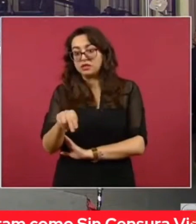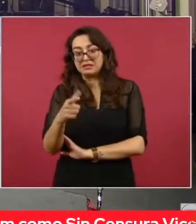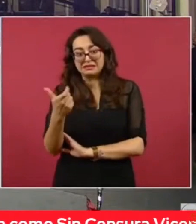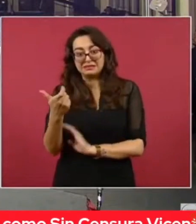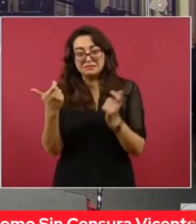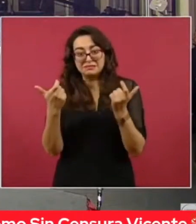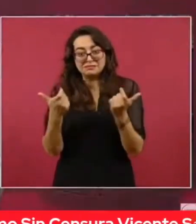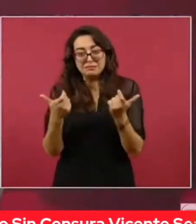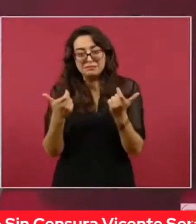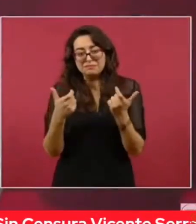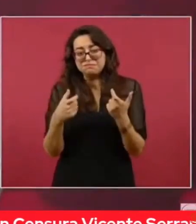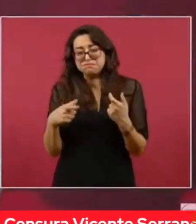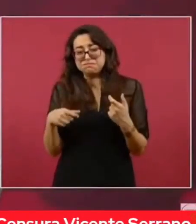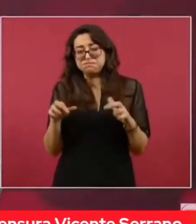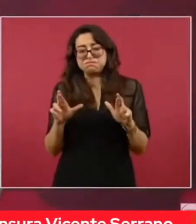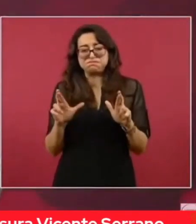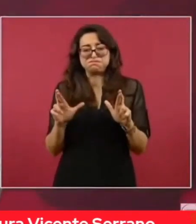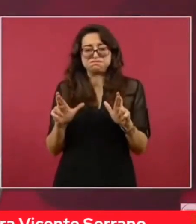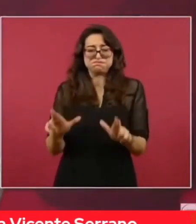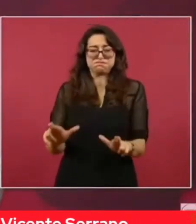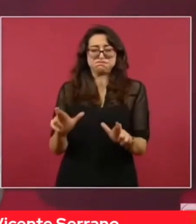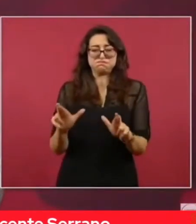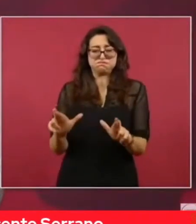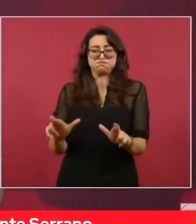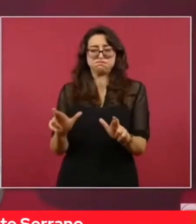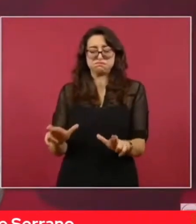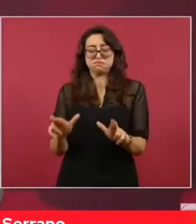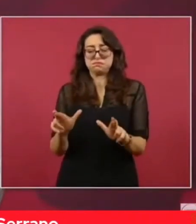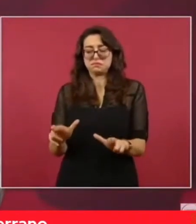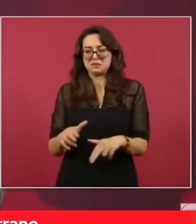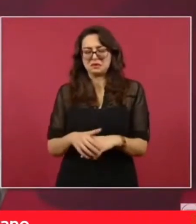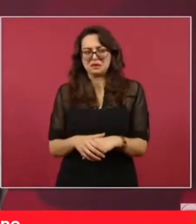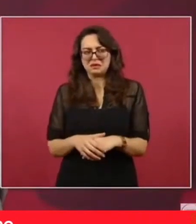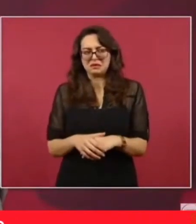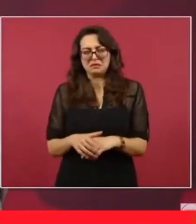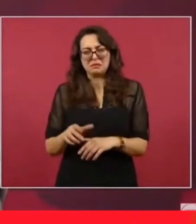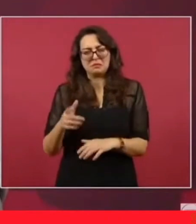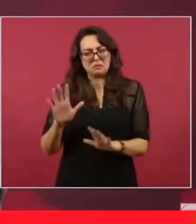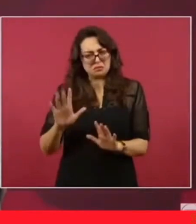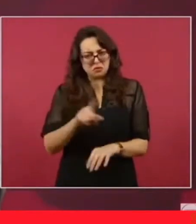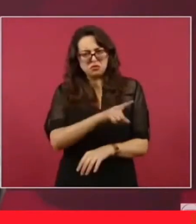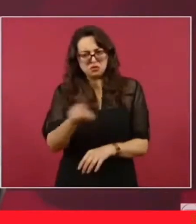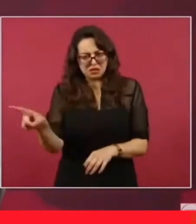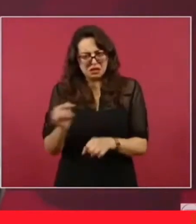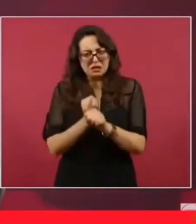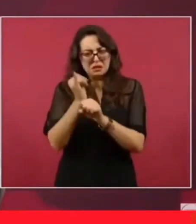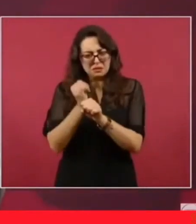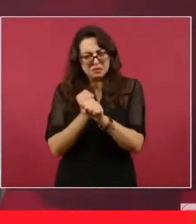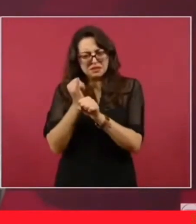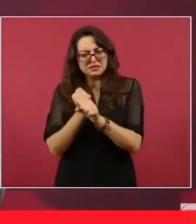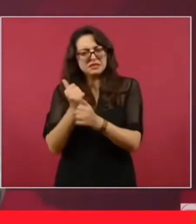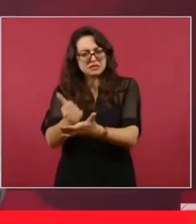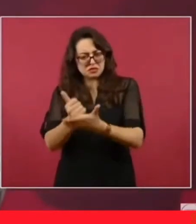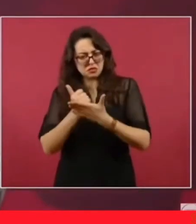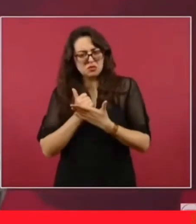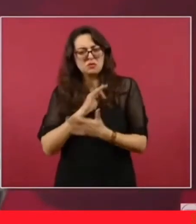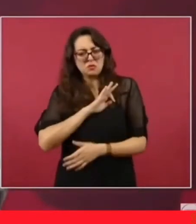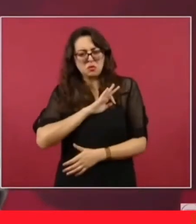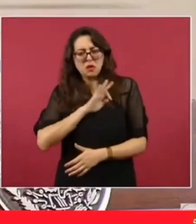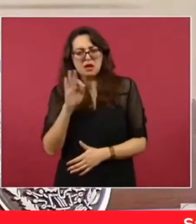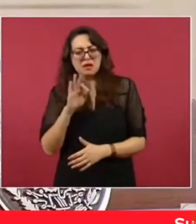A ver si don Daniel Cosío Villegas, don Jesús Silva Gerso,